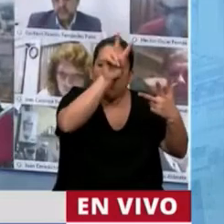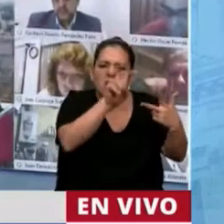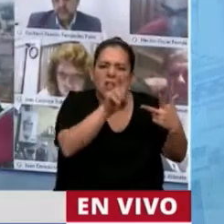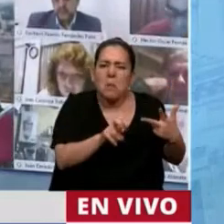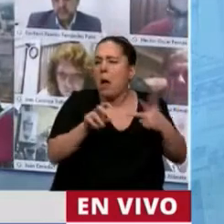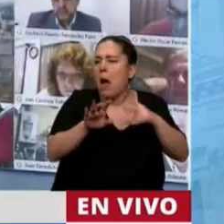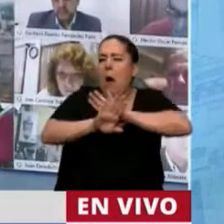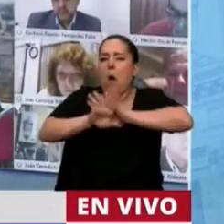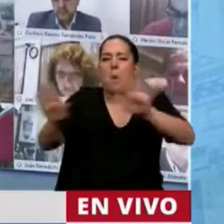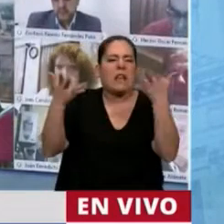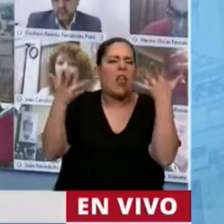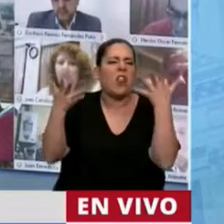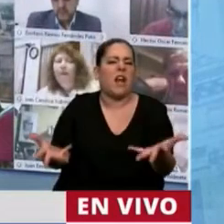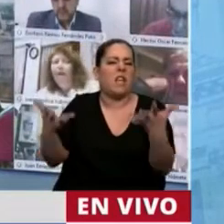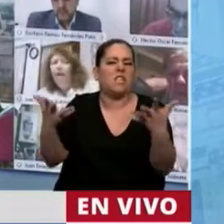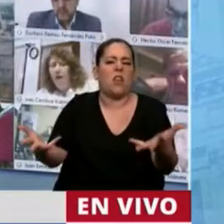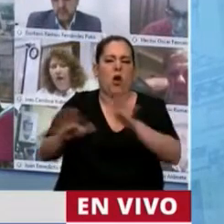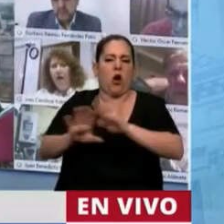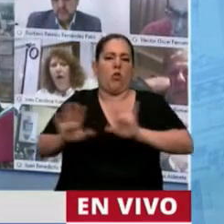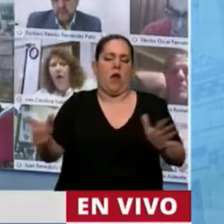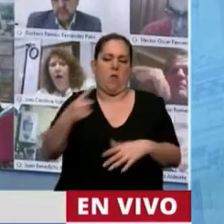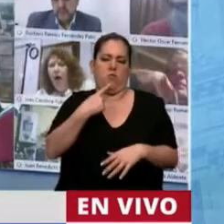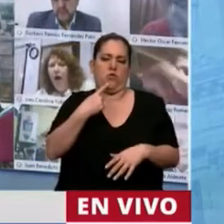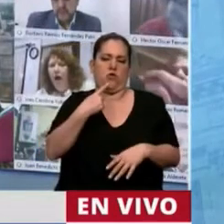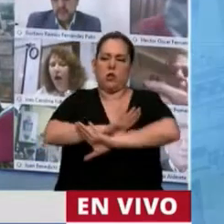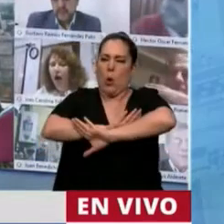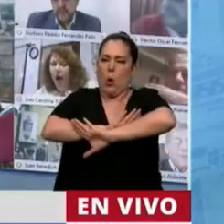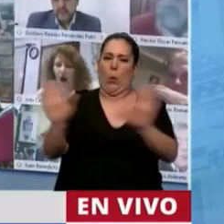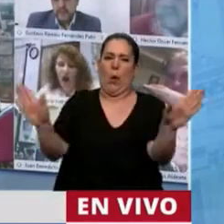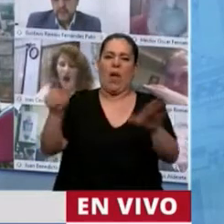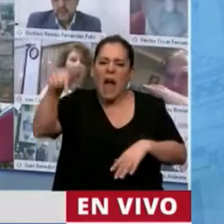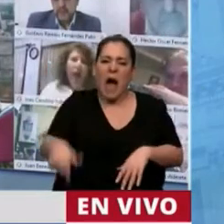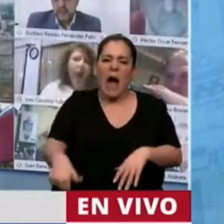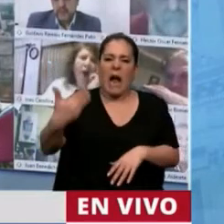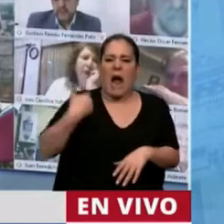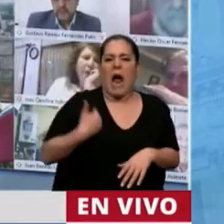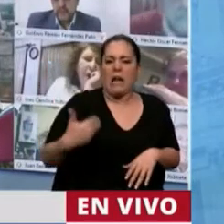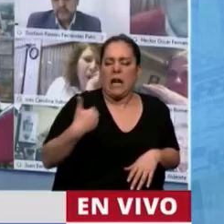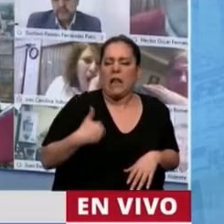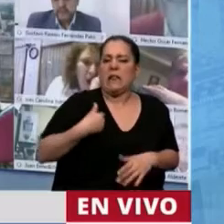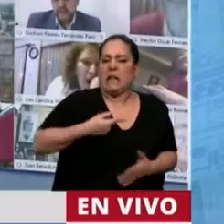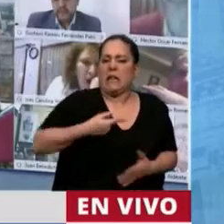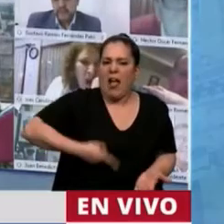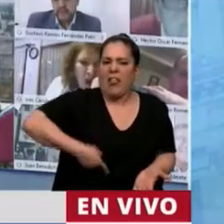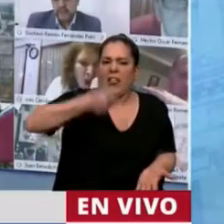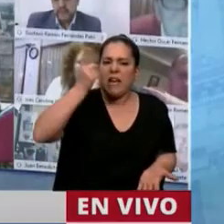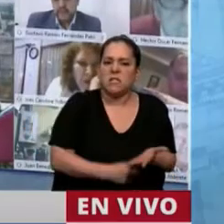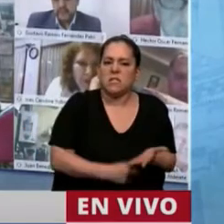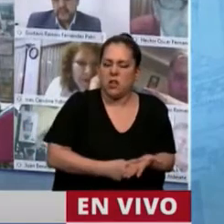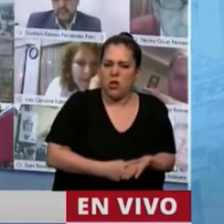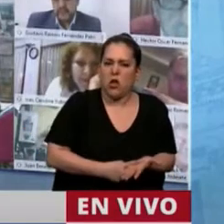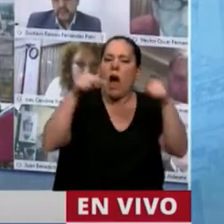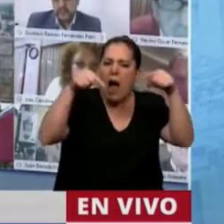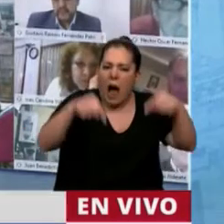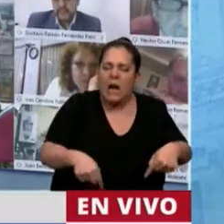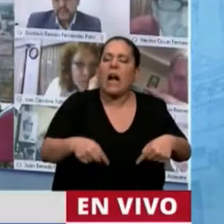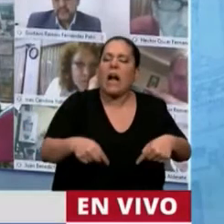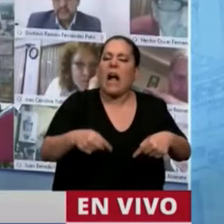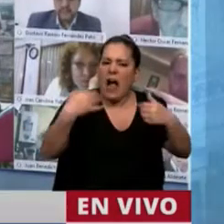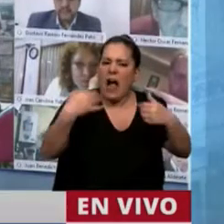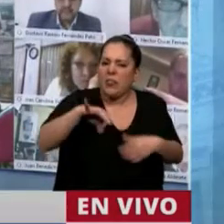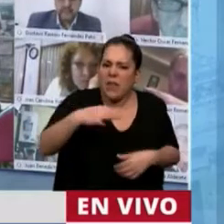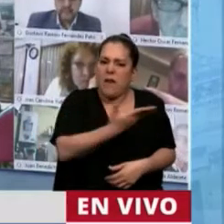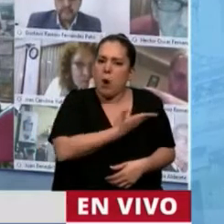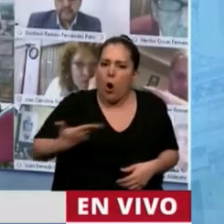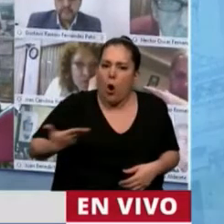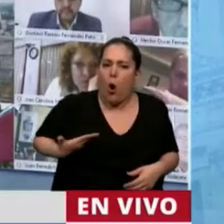efecto de la pandemia, ¿no? Para ayudarlos con créditos bancarios blandos, con el cogimiento de fechas de